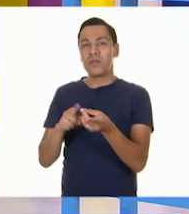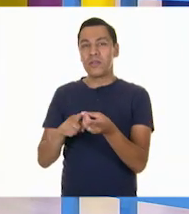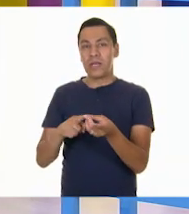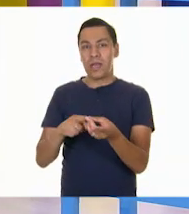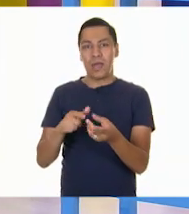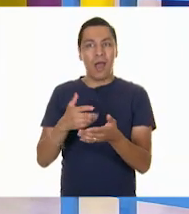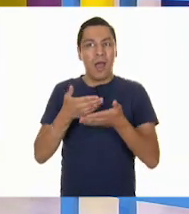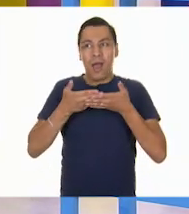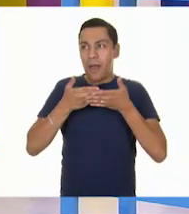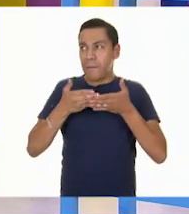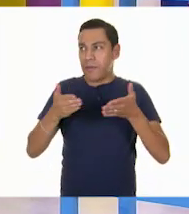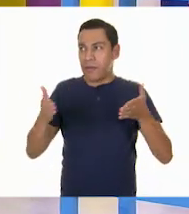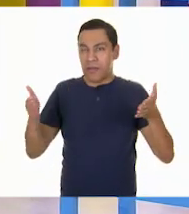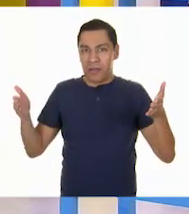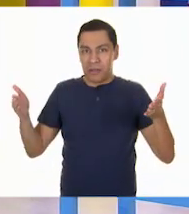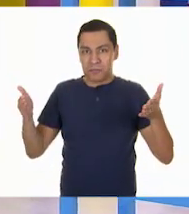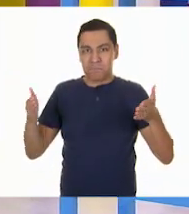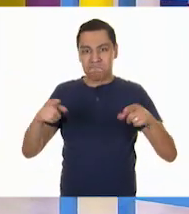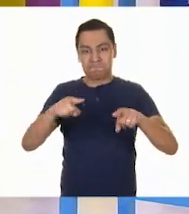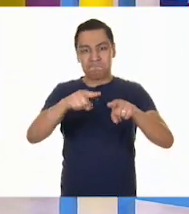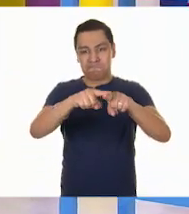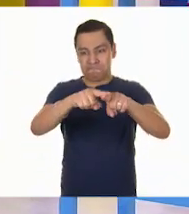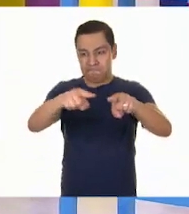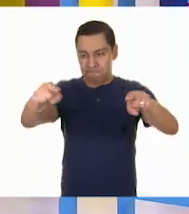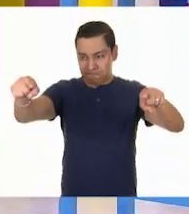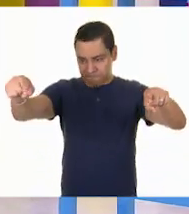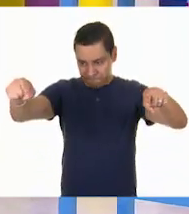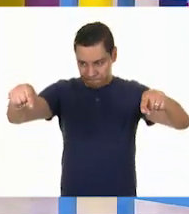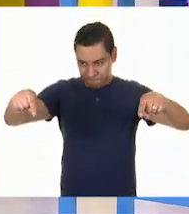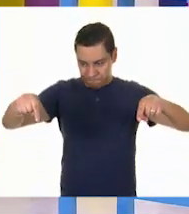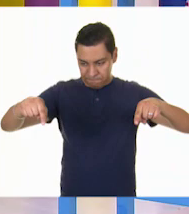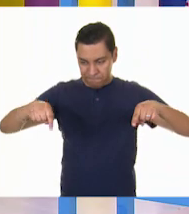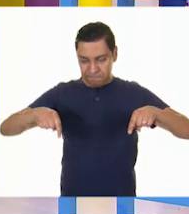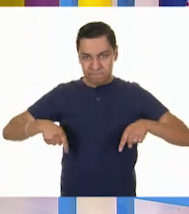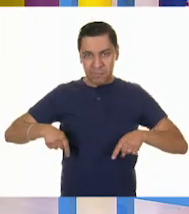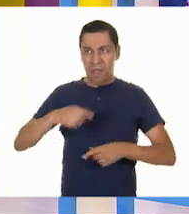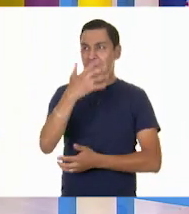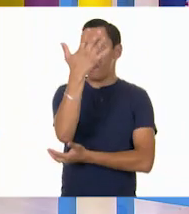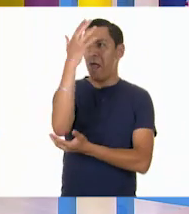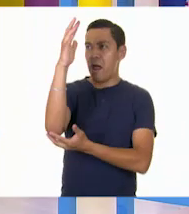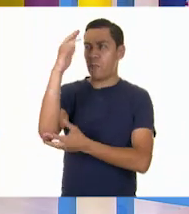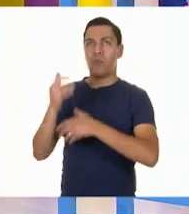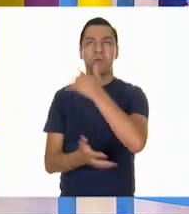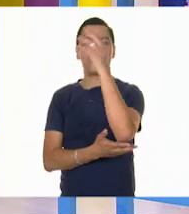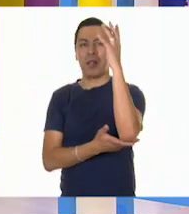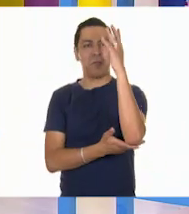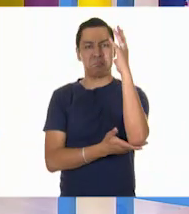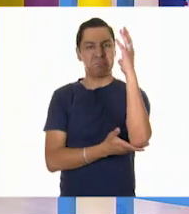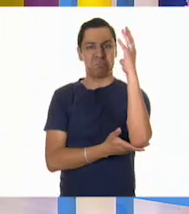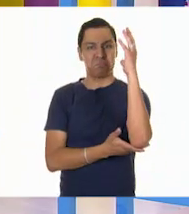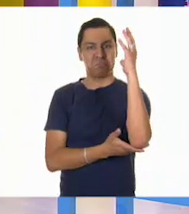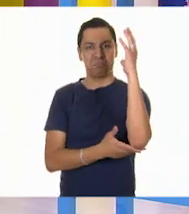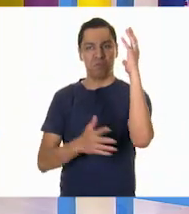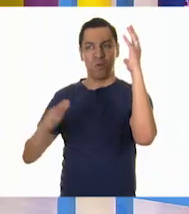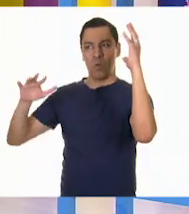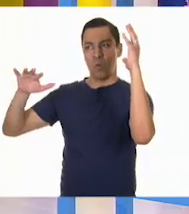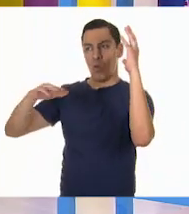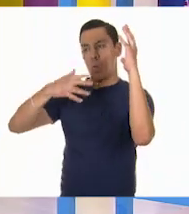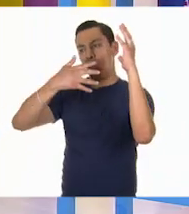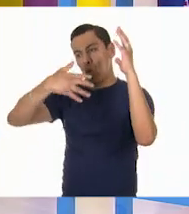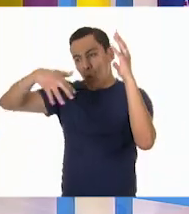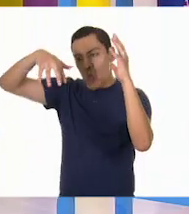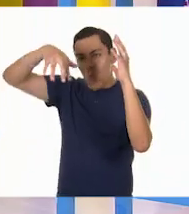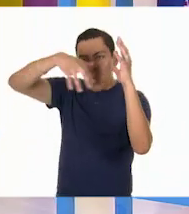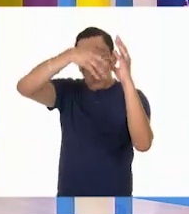abierto. No hay nada con que se pueda atorar el papalote. Por ejemplo, entre árboles, ramas o probablemente postes,